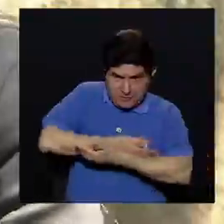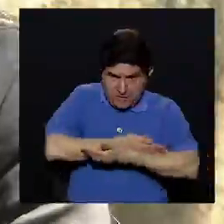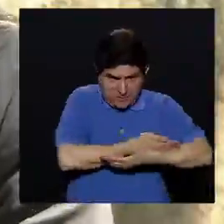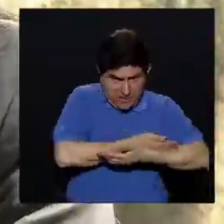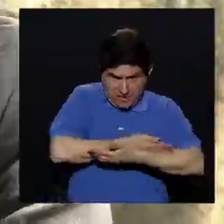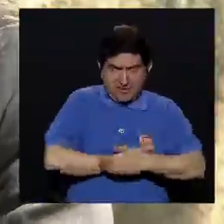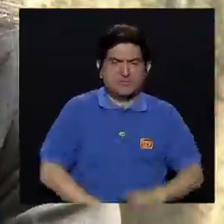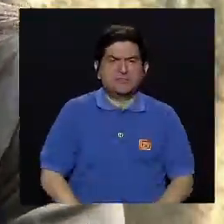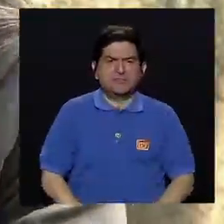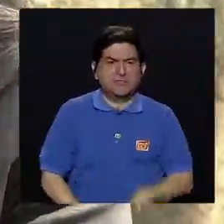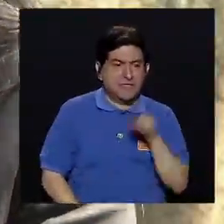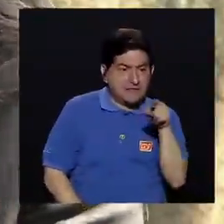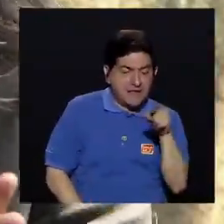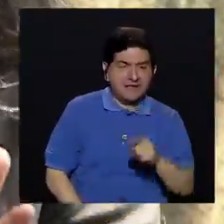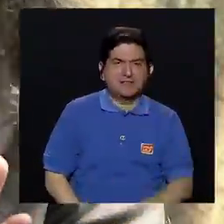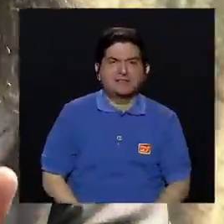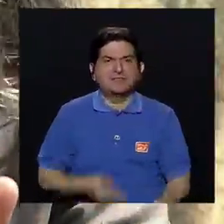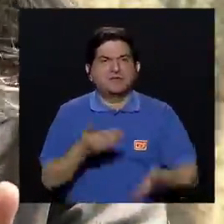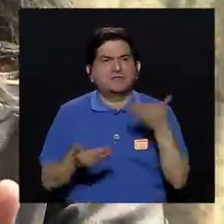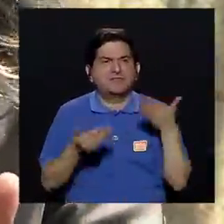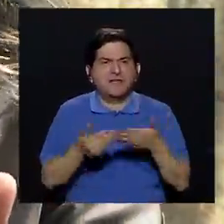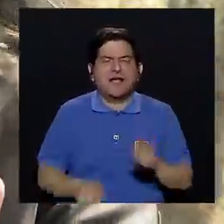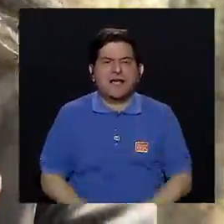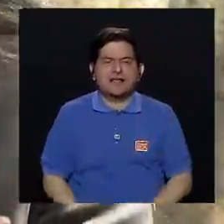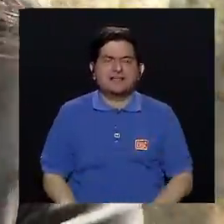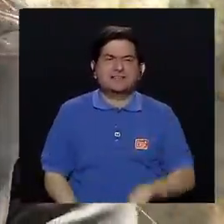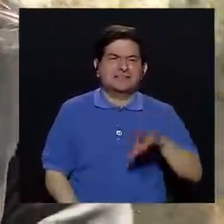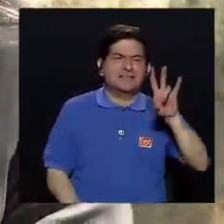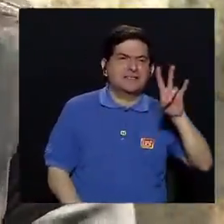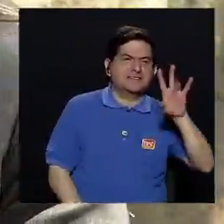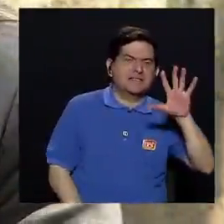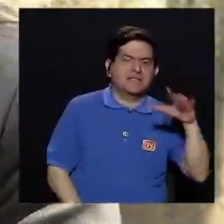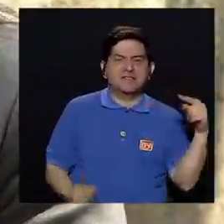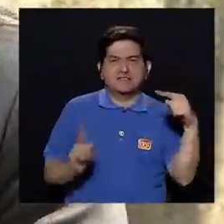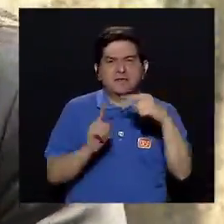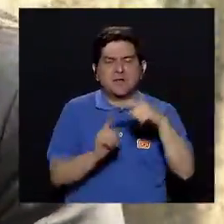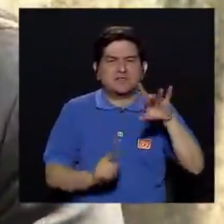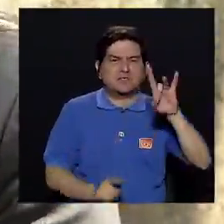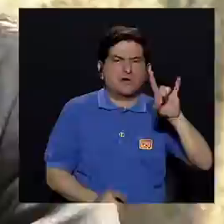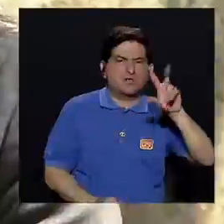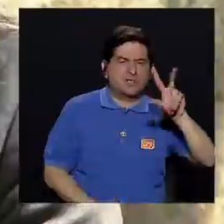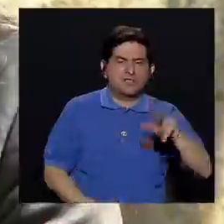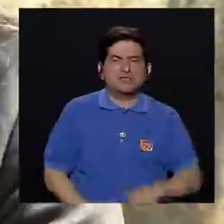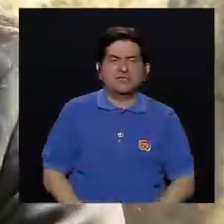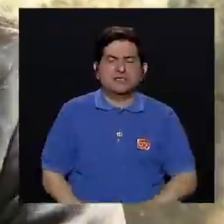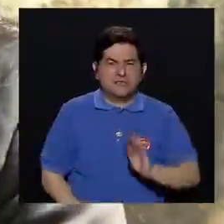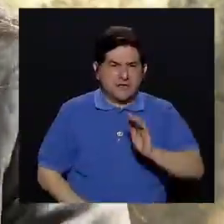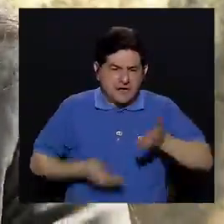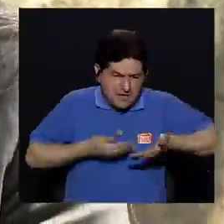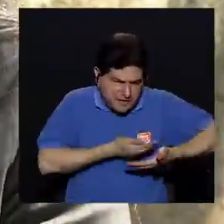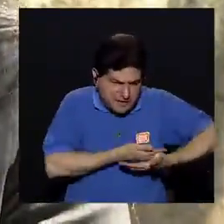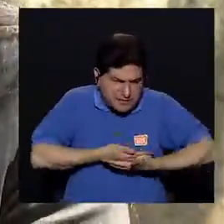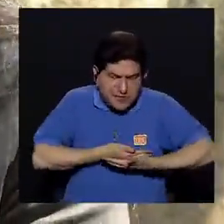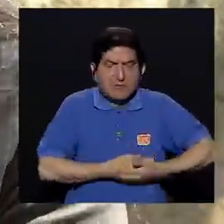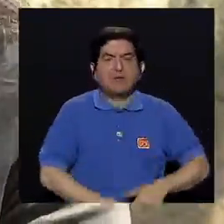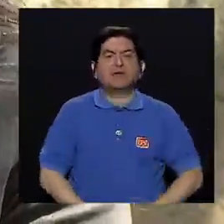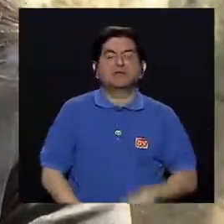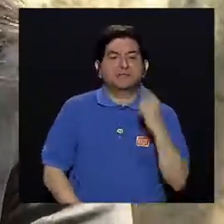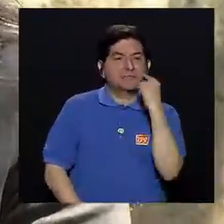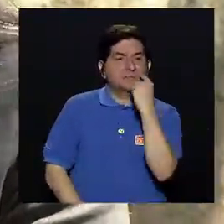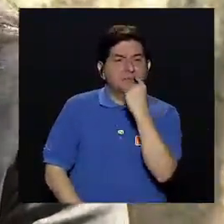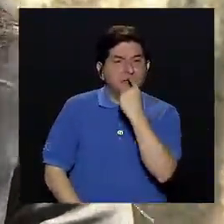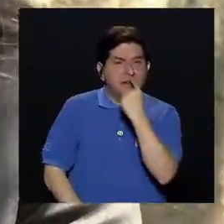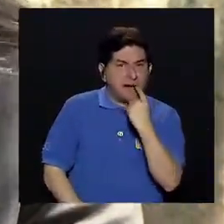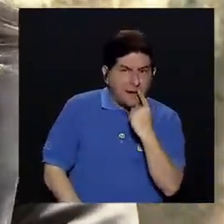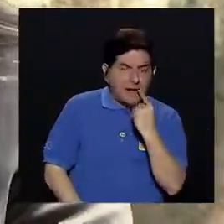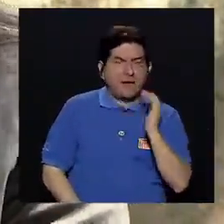bebés y de esos vendría siendo casi 75 a 80 o 83 pacientes con labio-paladar hendido. Pero se le da todo el tratamiento